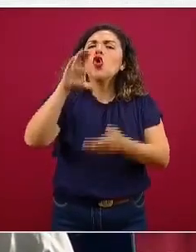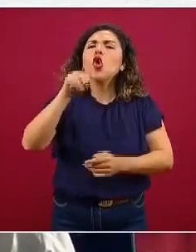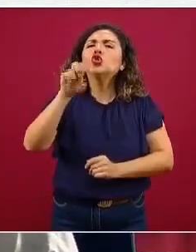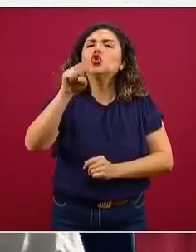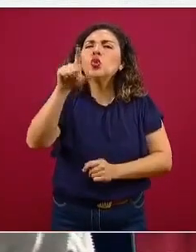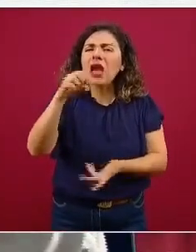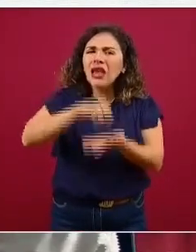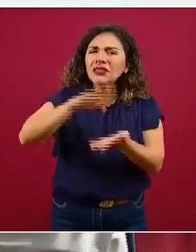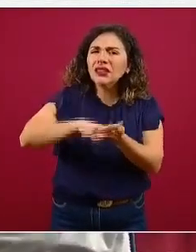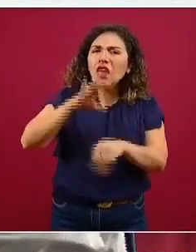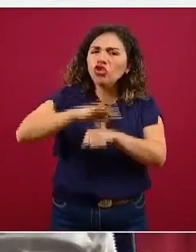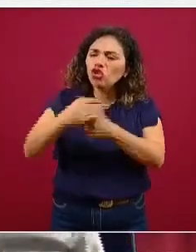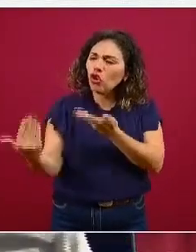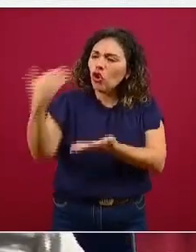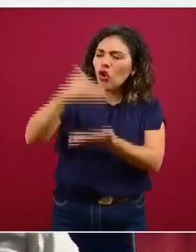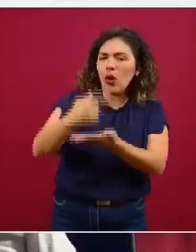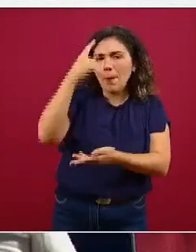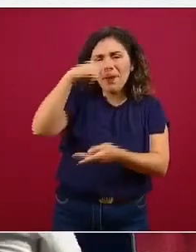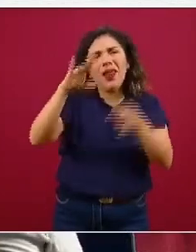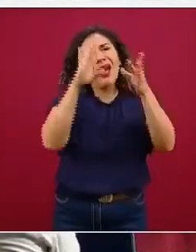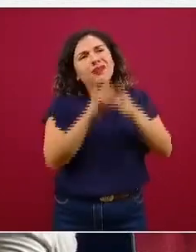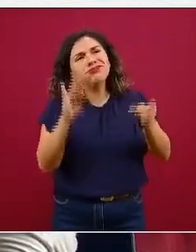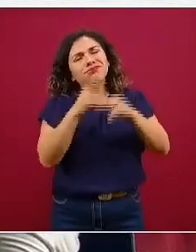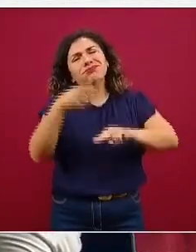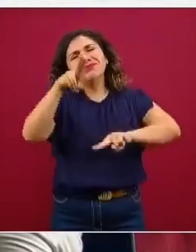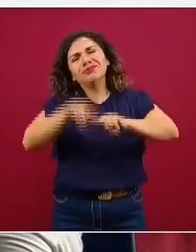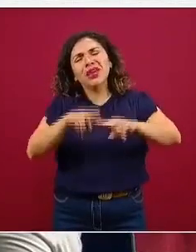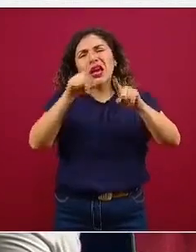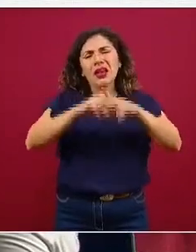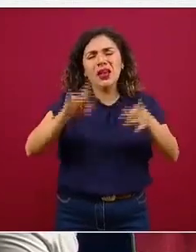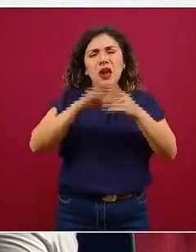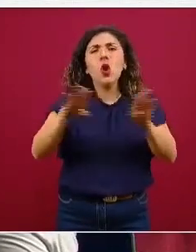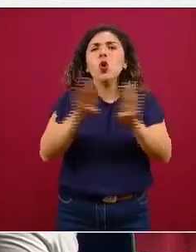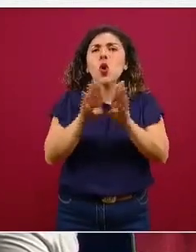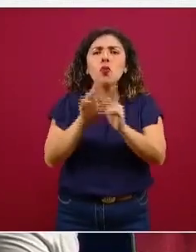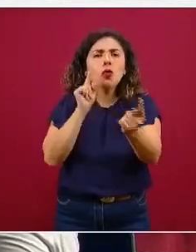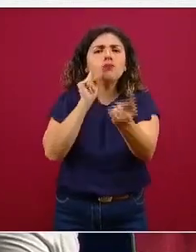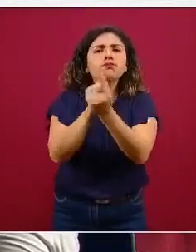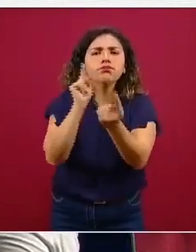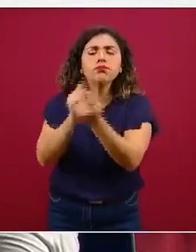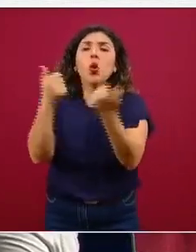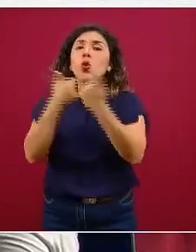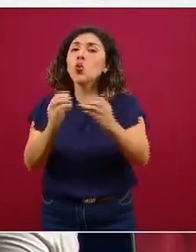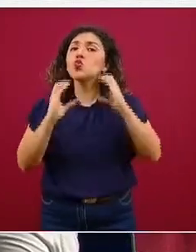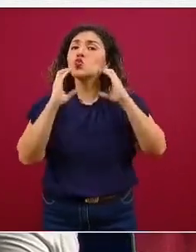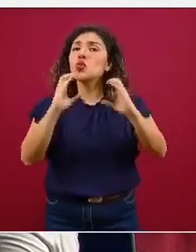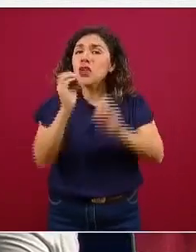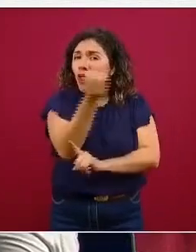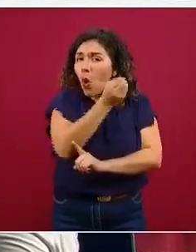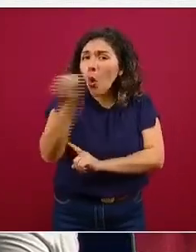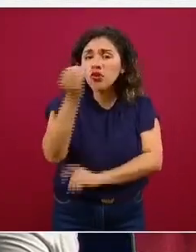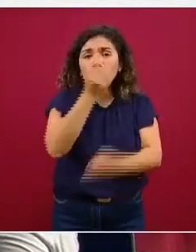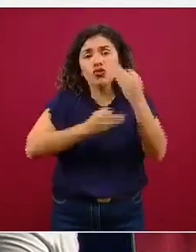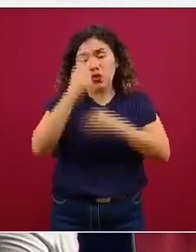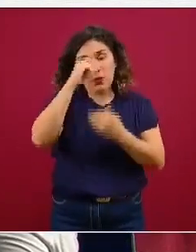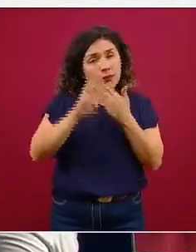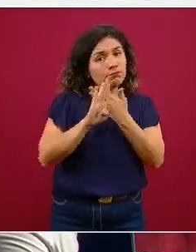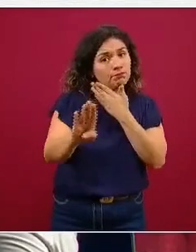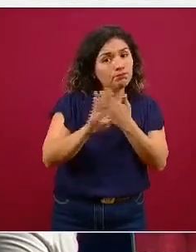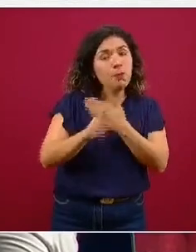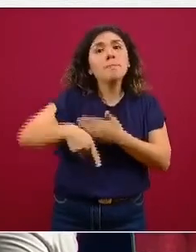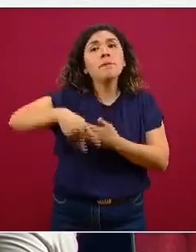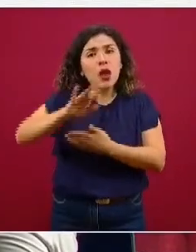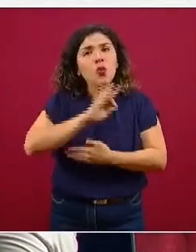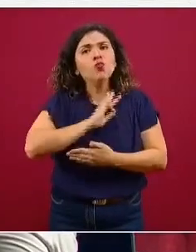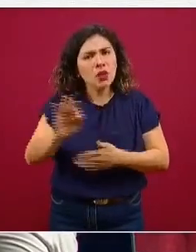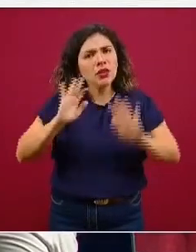para que las personas ya puedan acercarse con todas las medidas sanitarias y de prevención, pero que